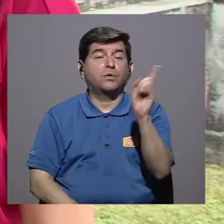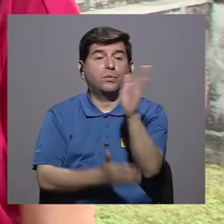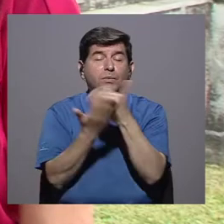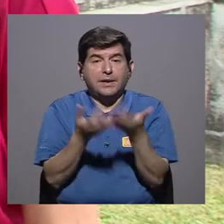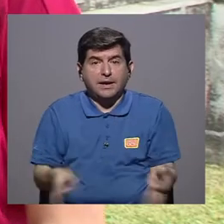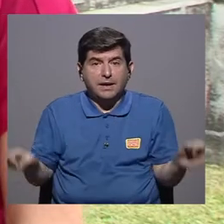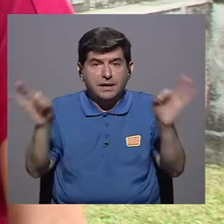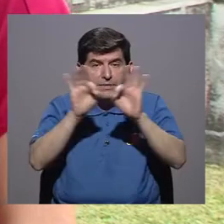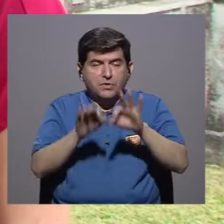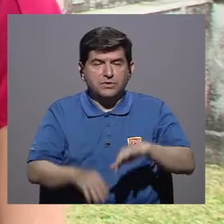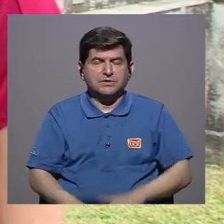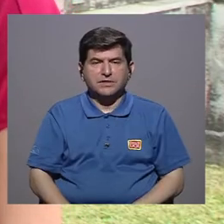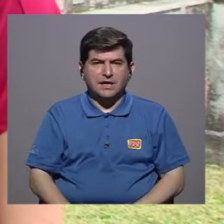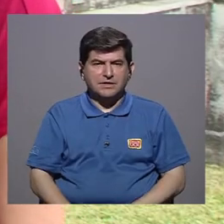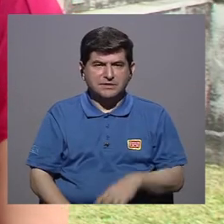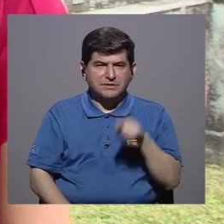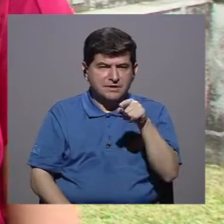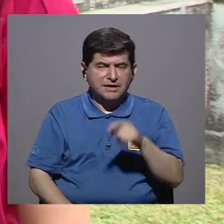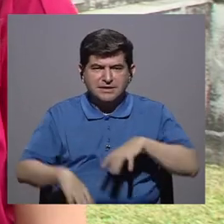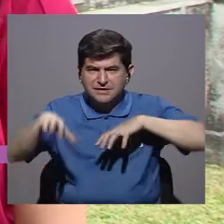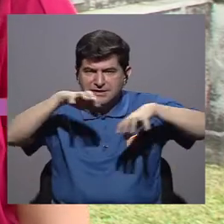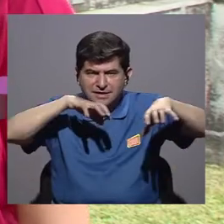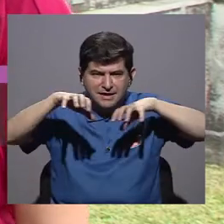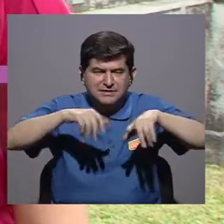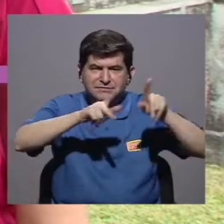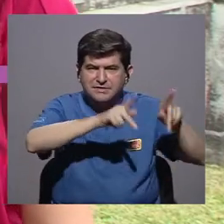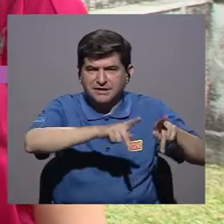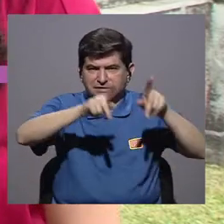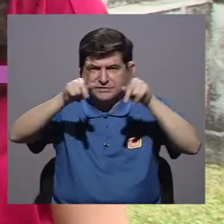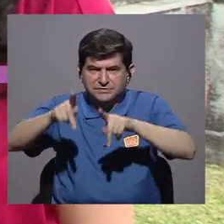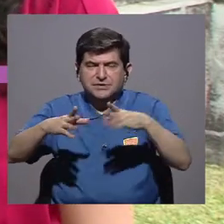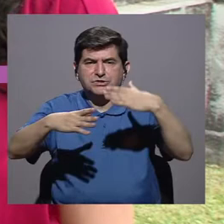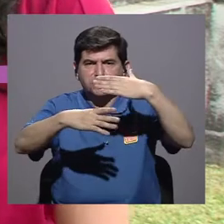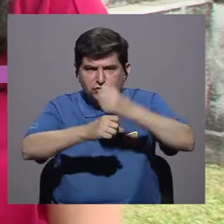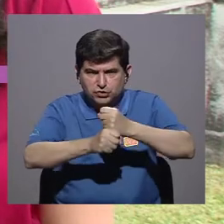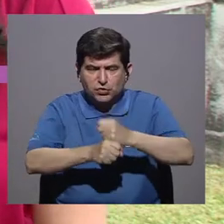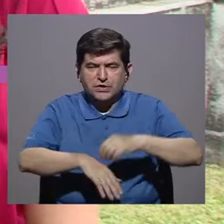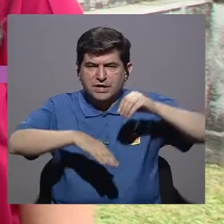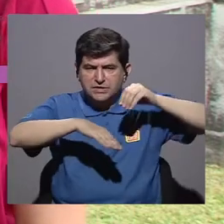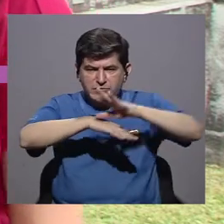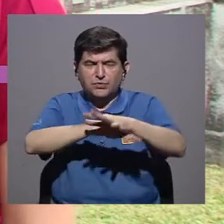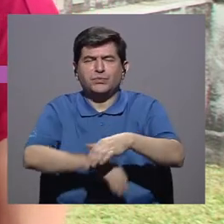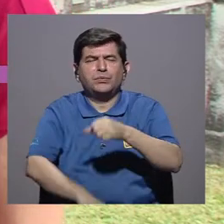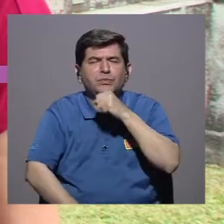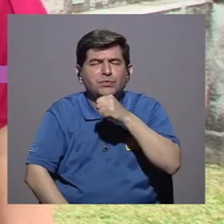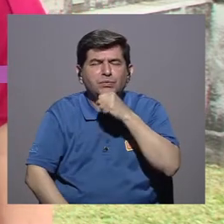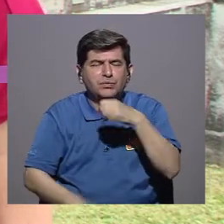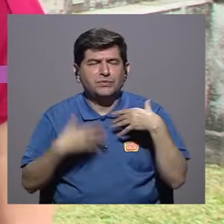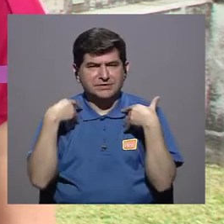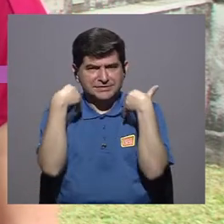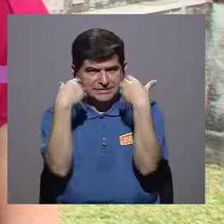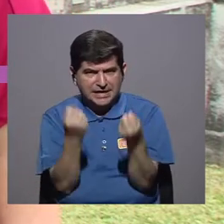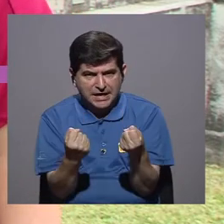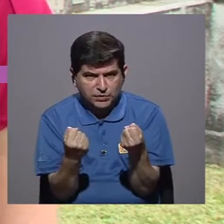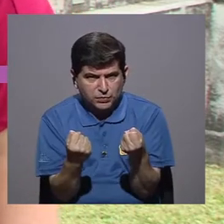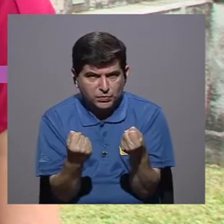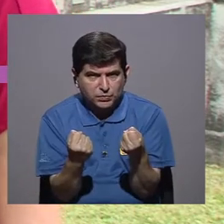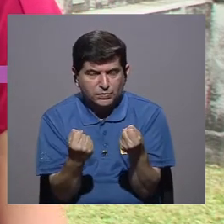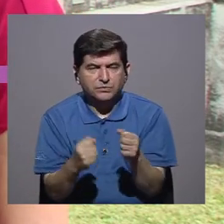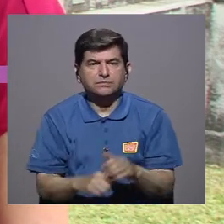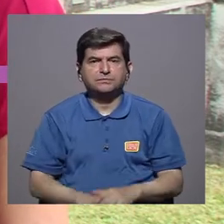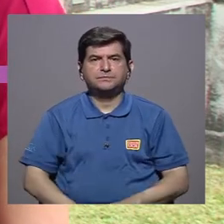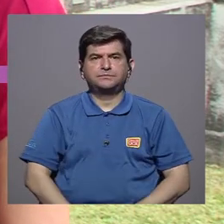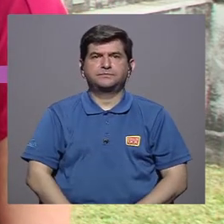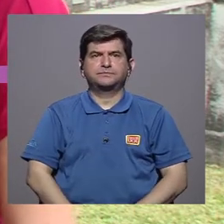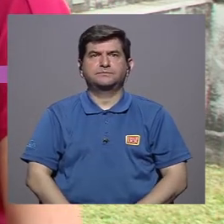Una de las partes importantes del módulo eran las actividades que las personas realizan que inciden en un envejecimiento saludable.